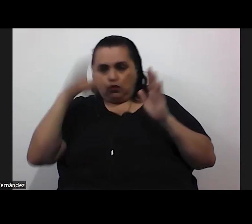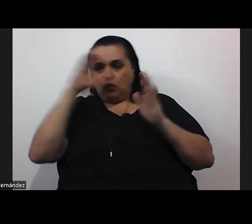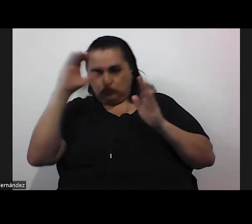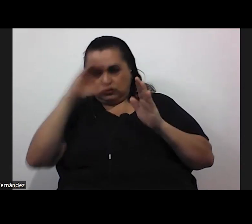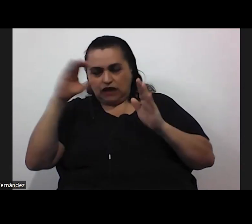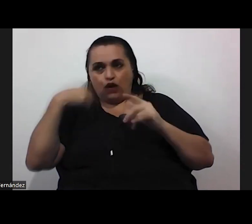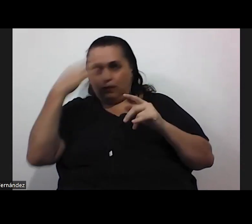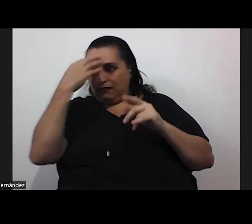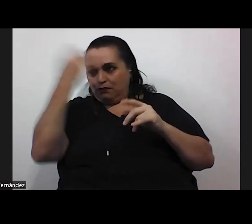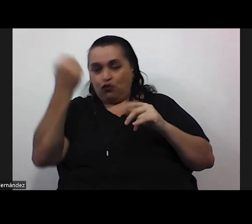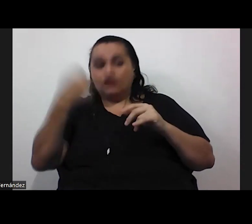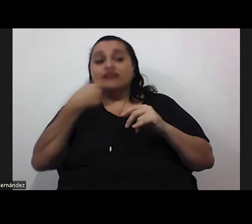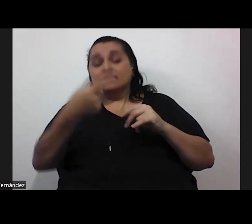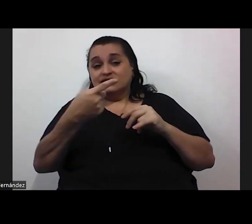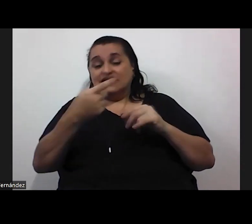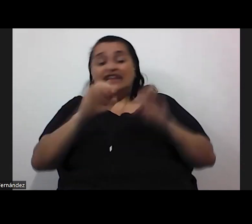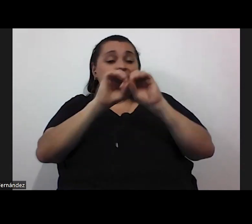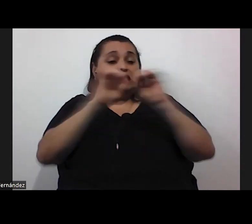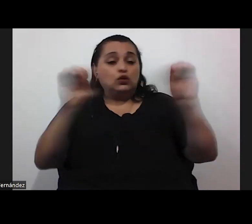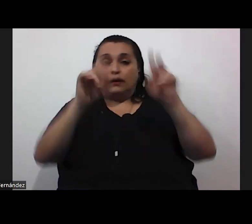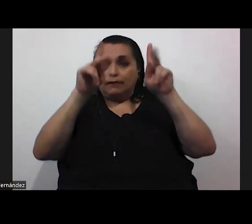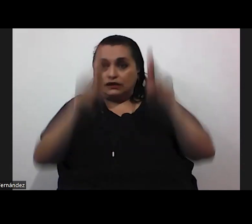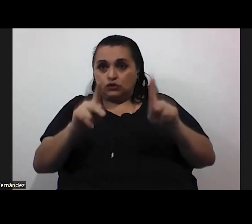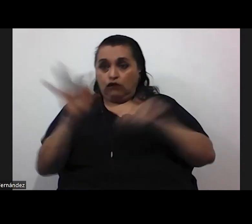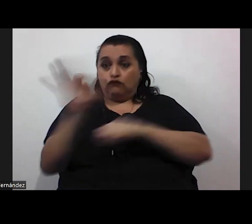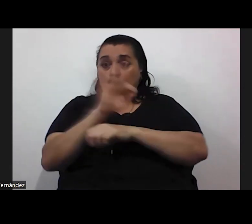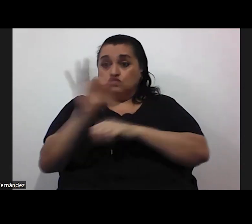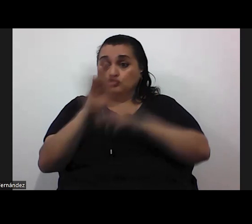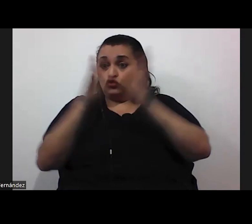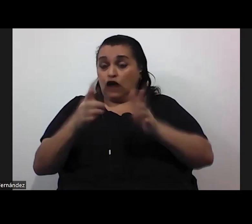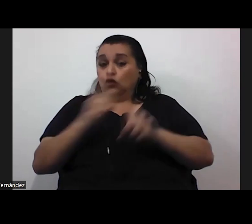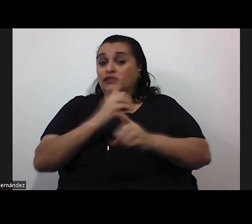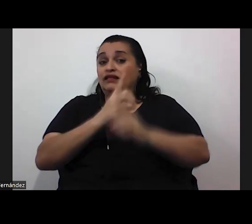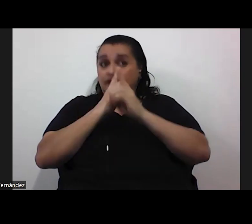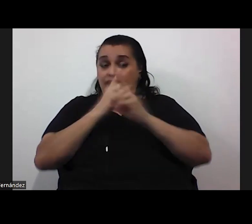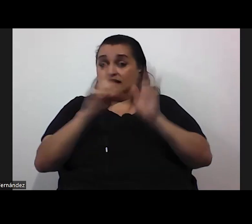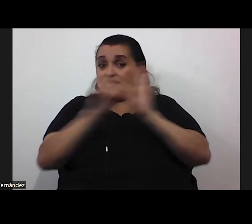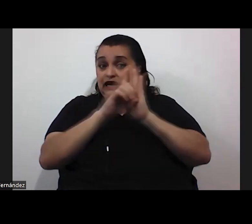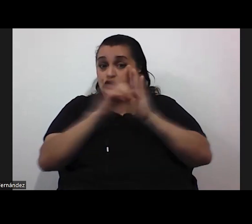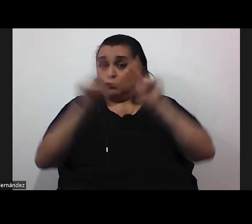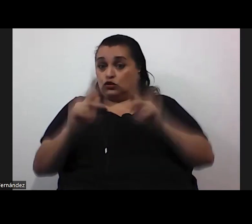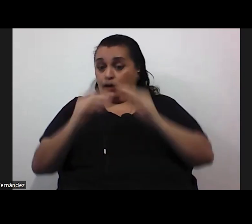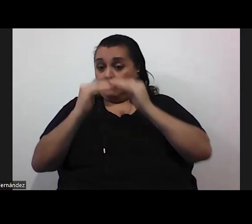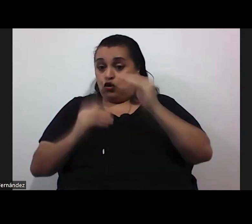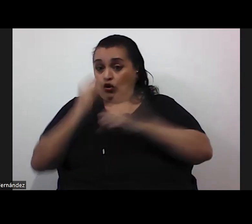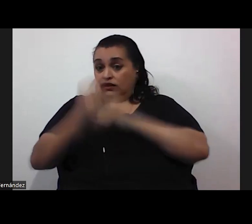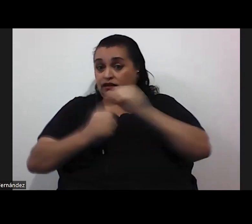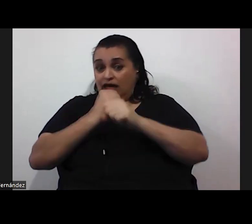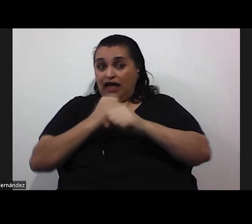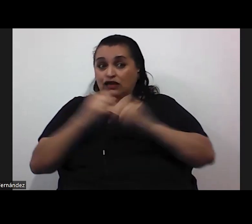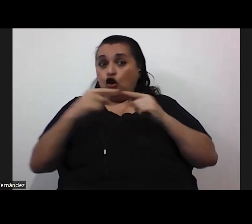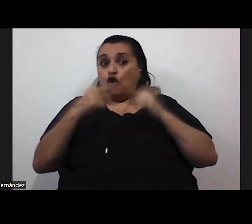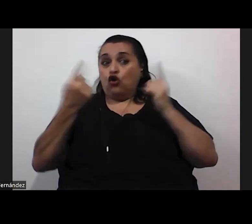sé de memoria hay un artículo que indica que ninguna persona funcionaria que defiende un derecho de una persona menor de edad puede ser contrademandada